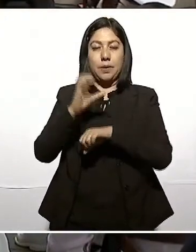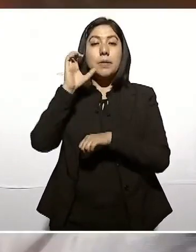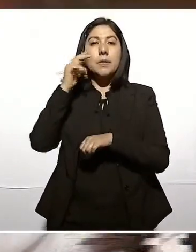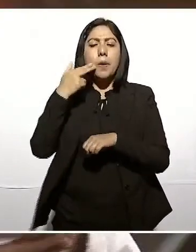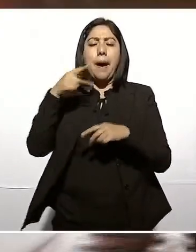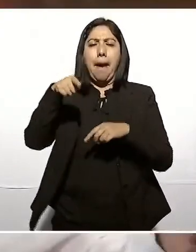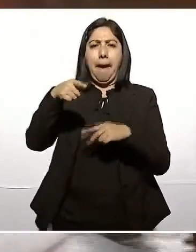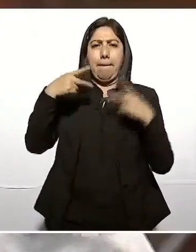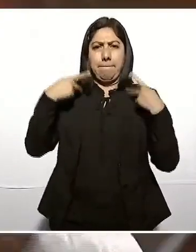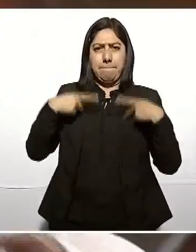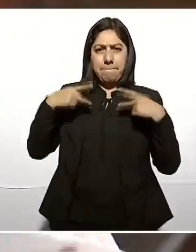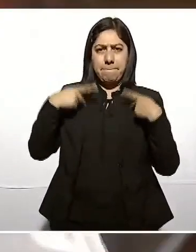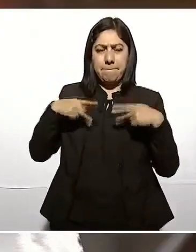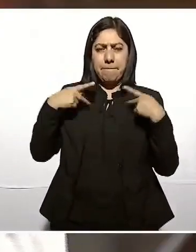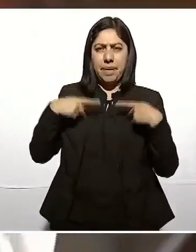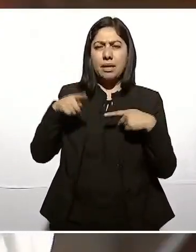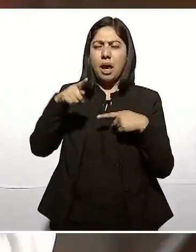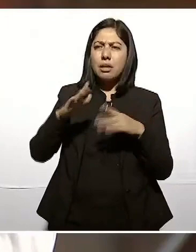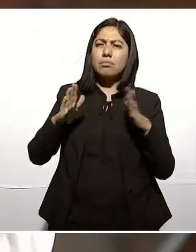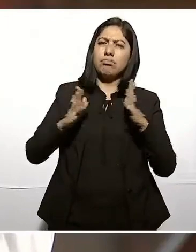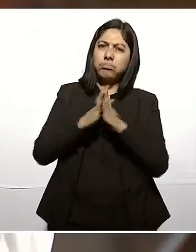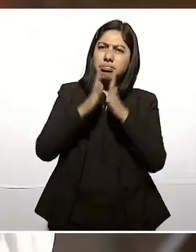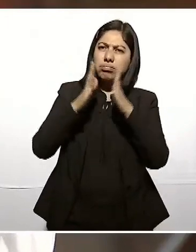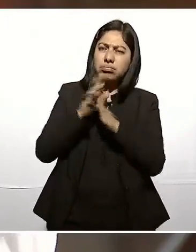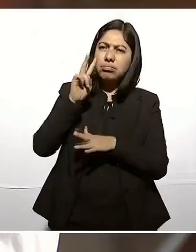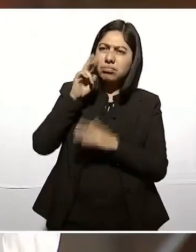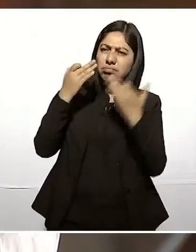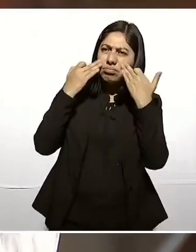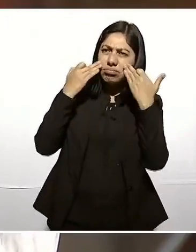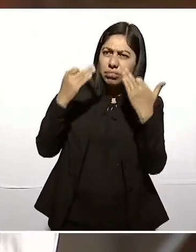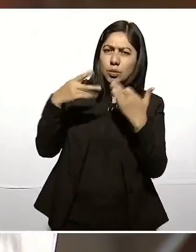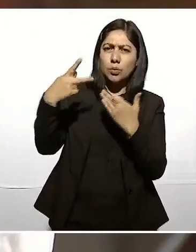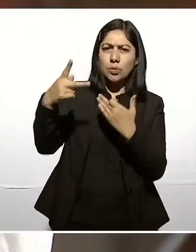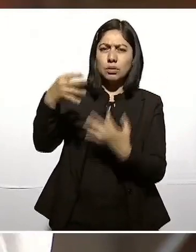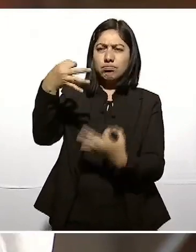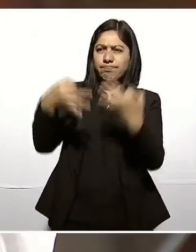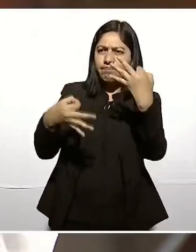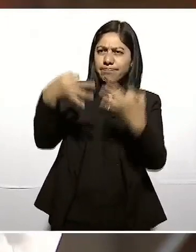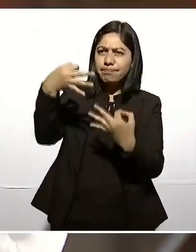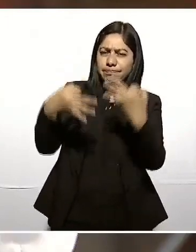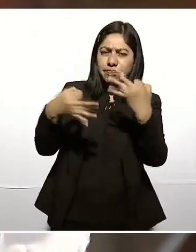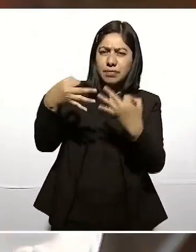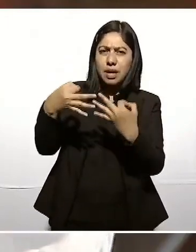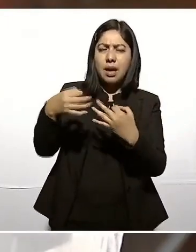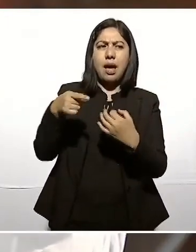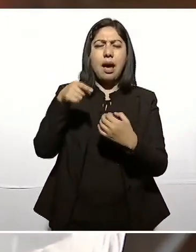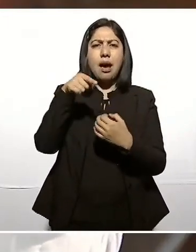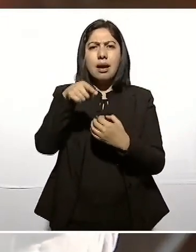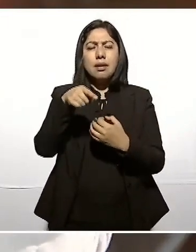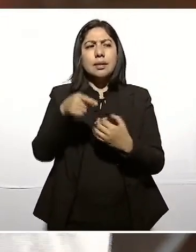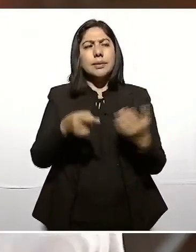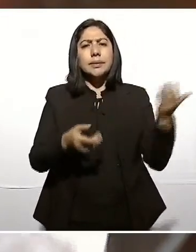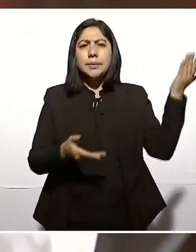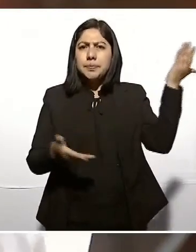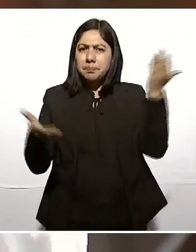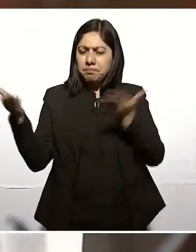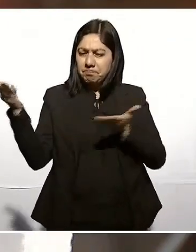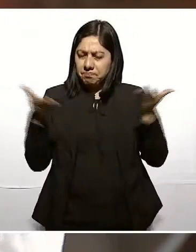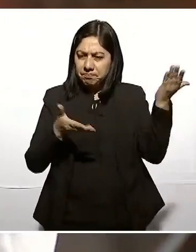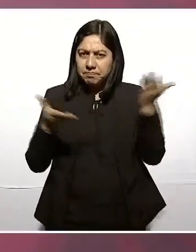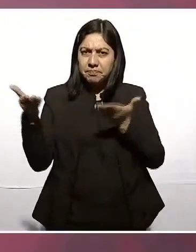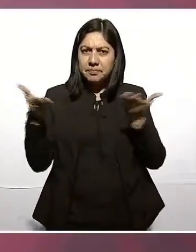participando en el juicio y llegan muy